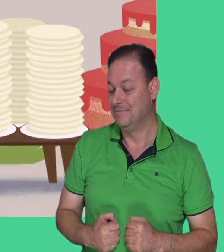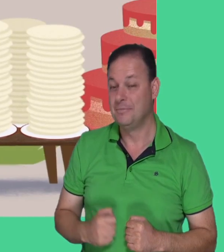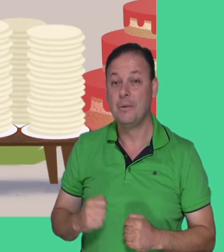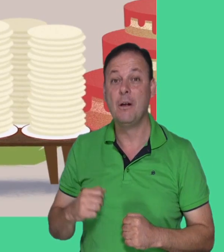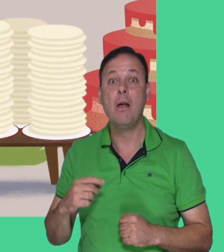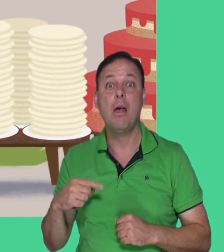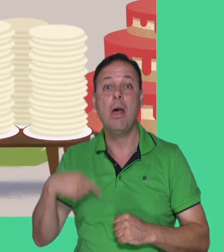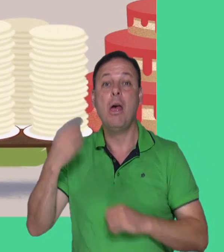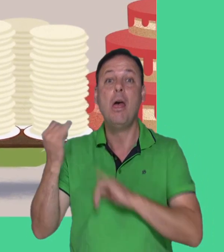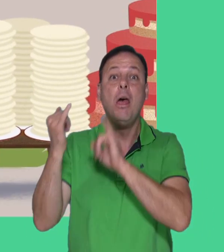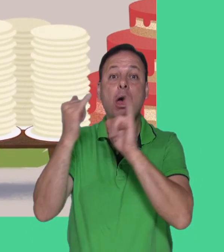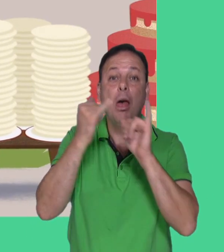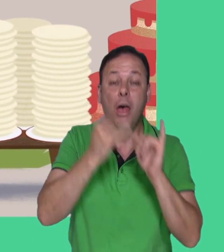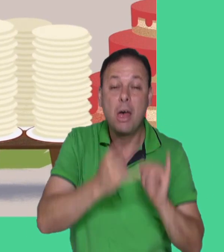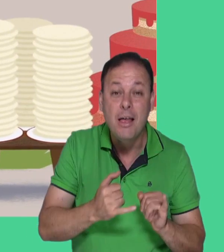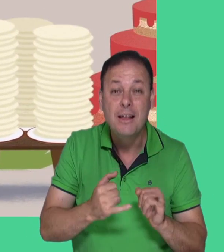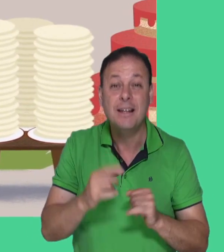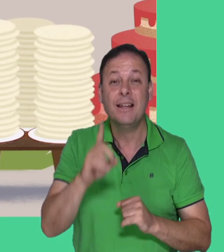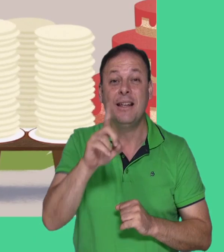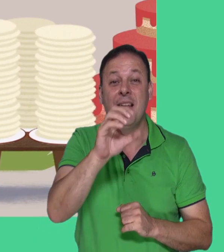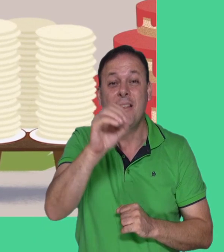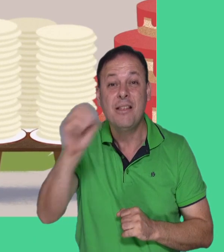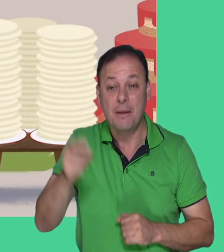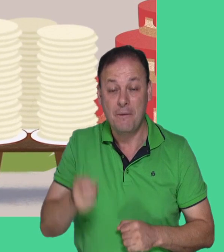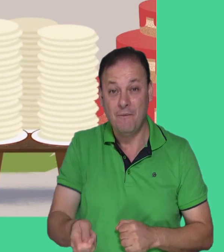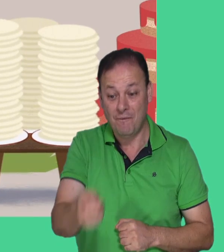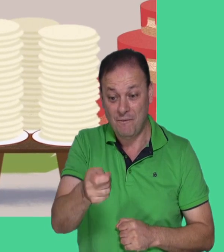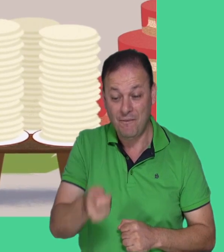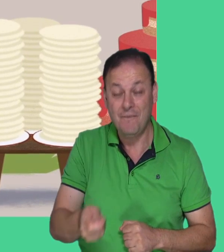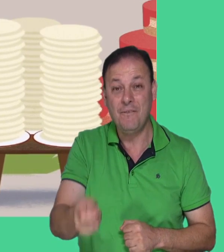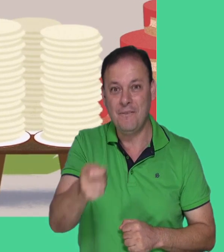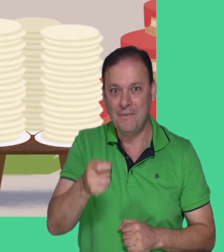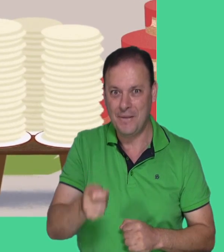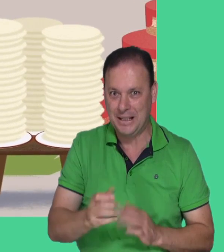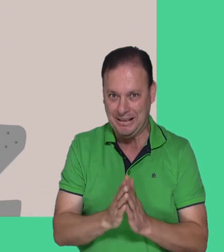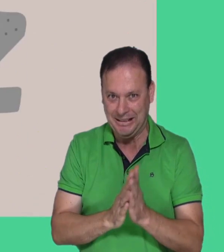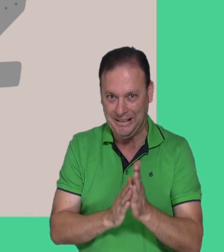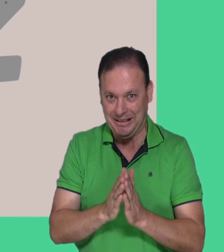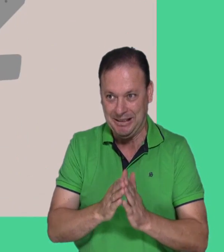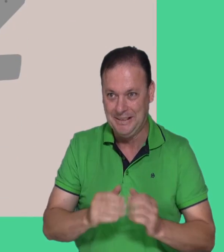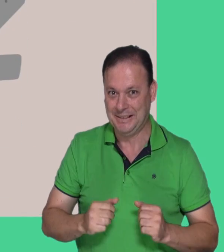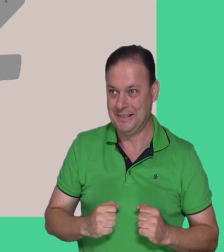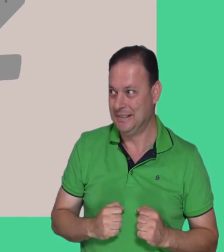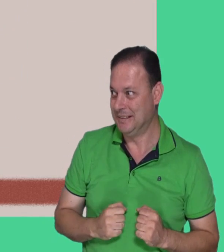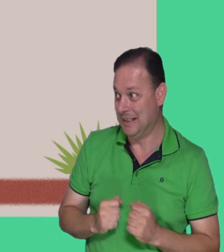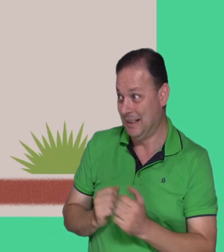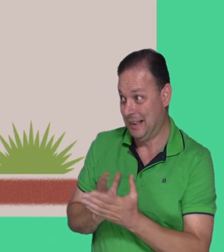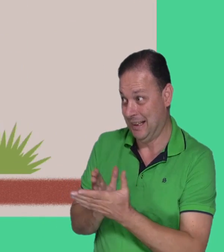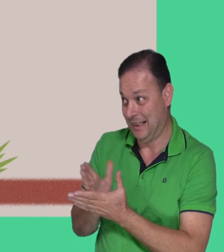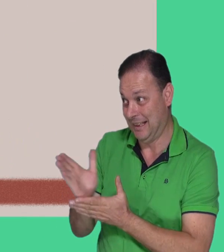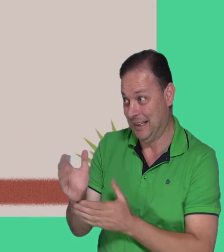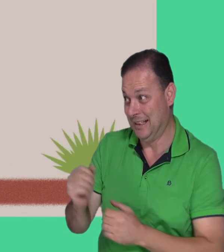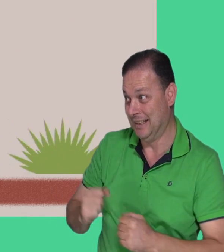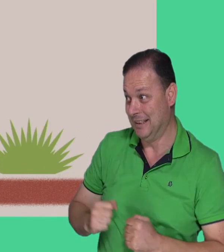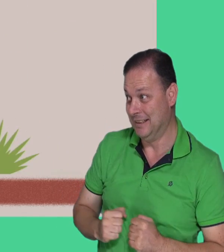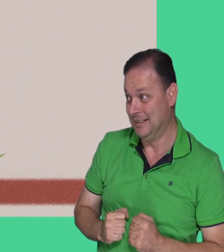Al día siguiente le llevó cien bellús con mucho maíz a la gallina.